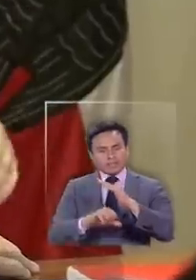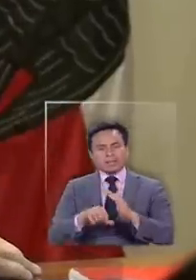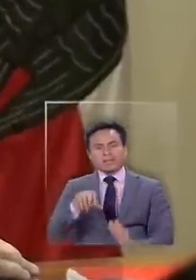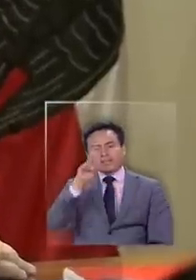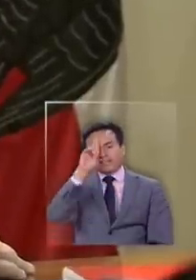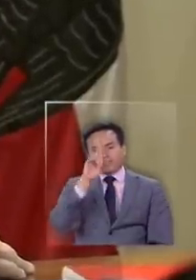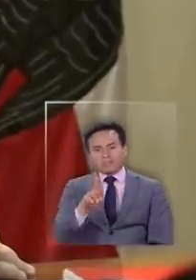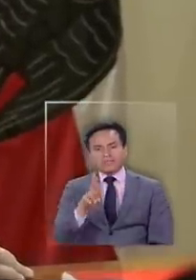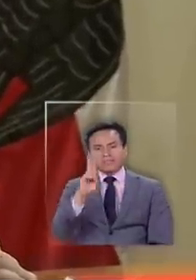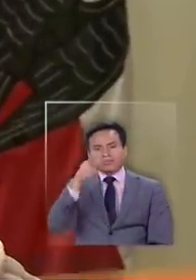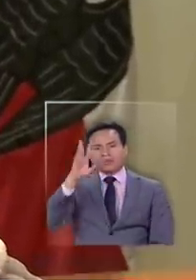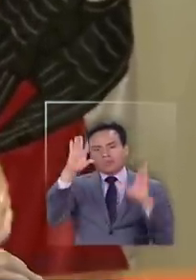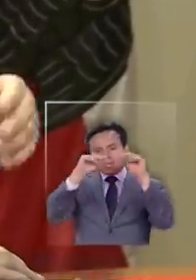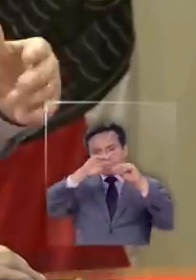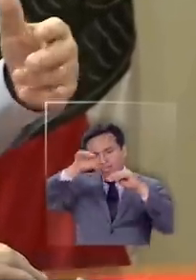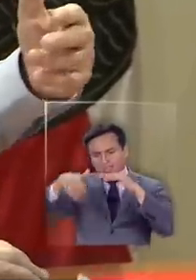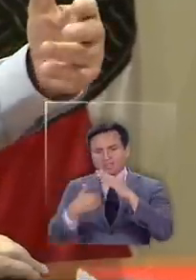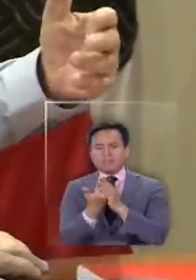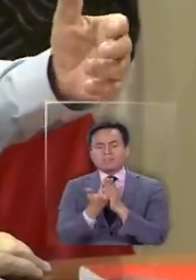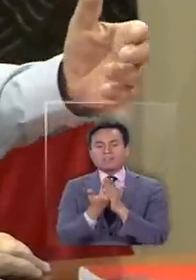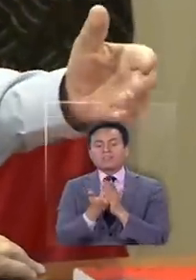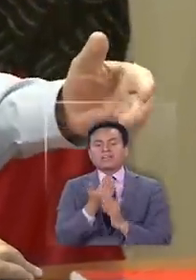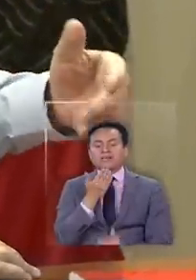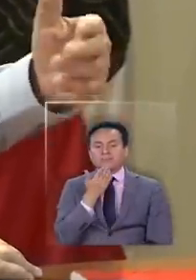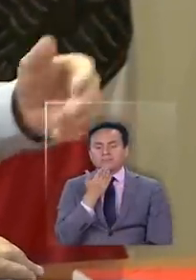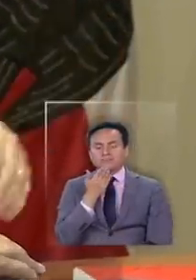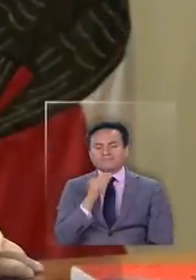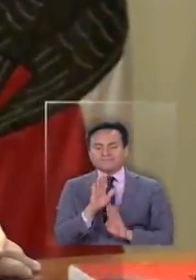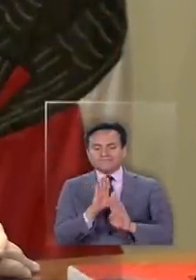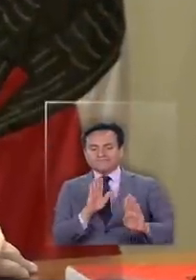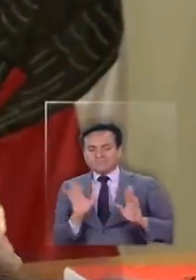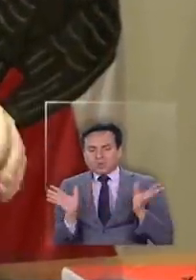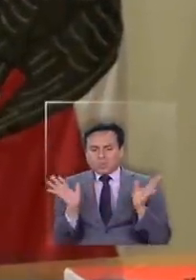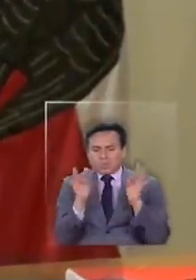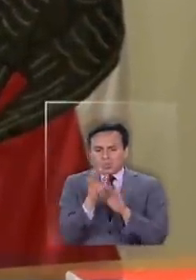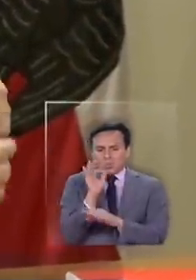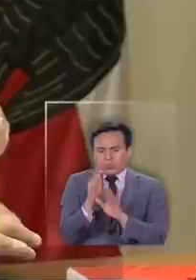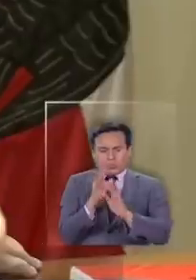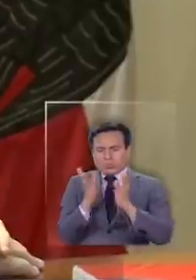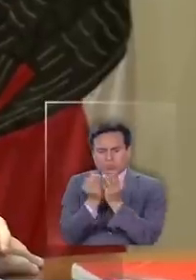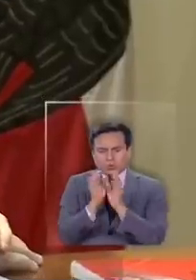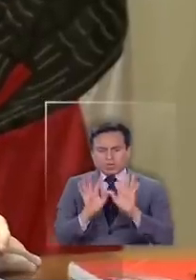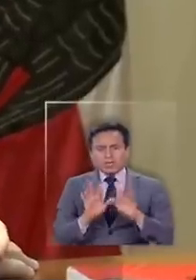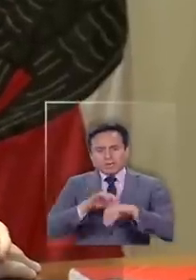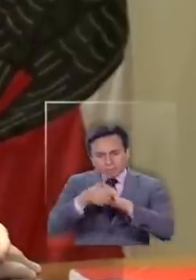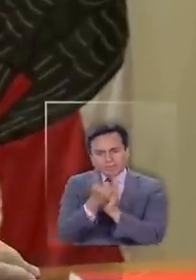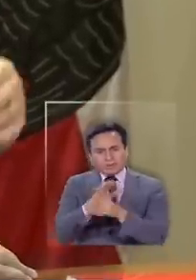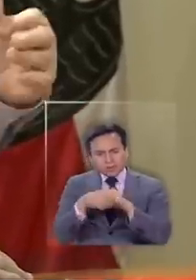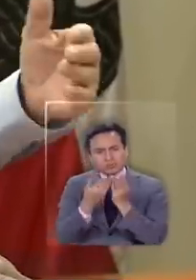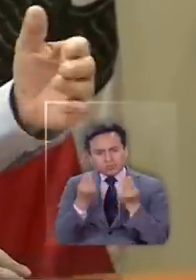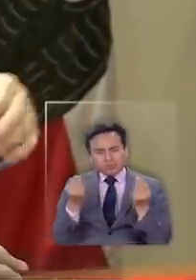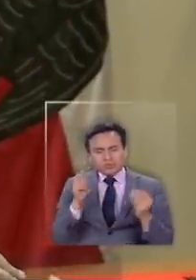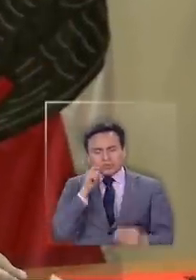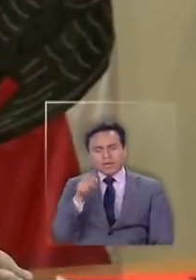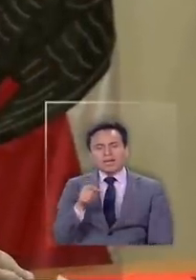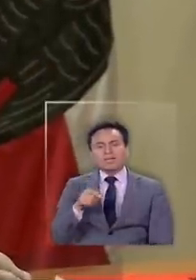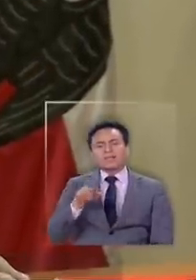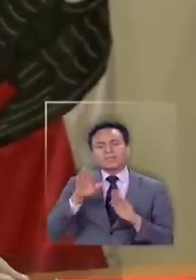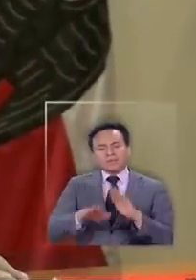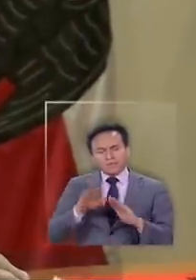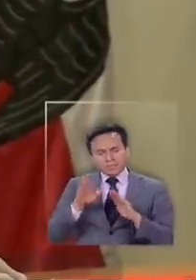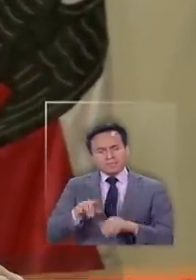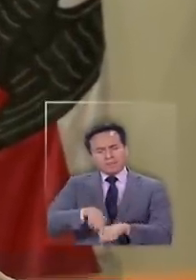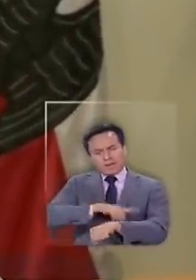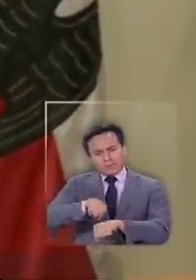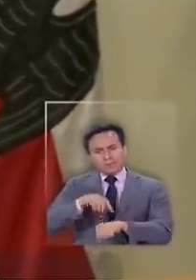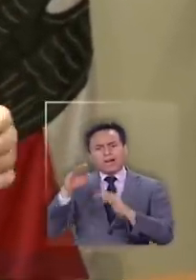respete el toque de queda que evite las aglomeraciones que se lave con frecuencia las manos que trate de permanecer el mayor